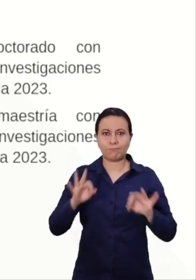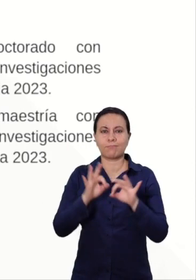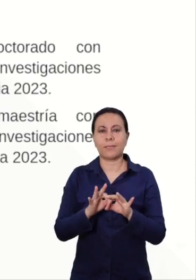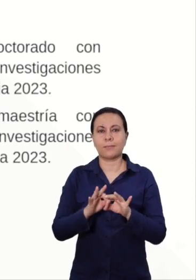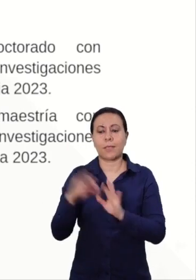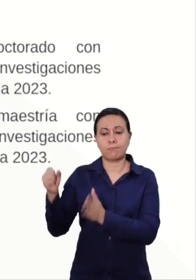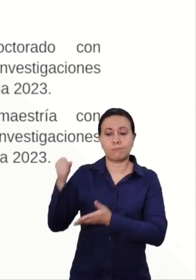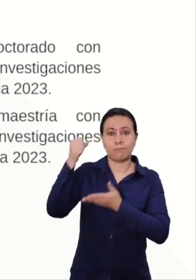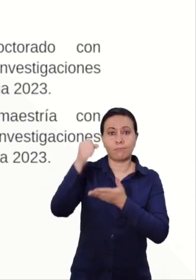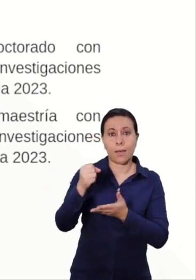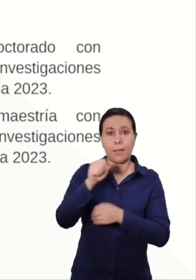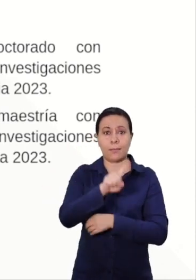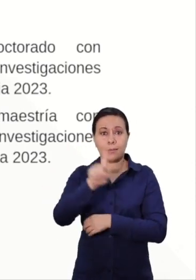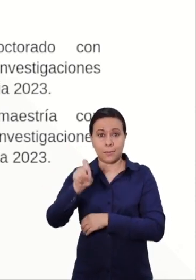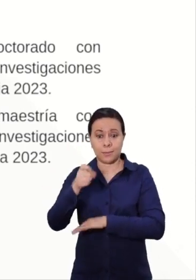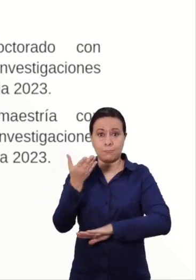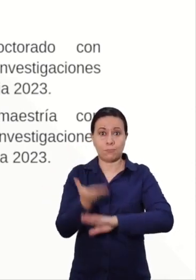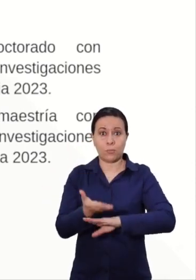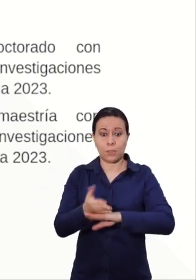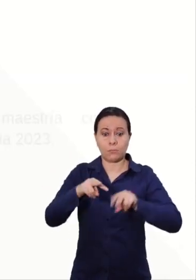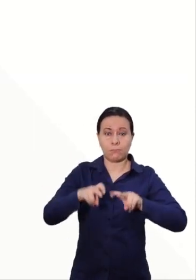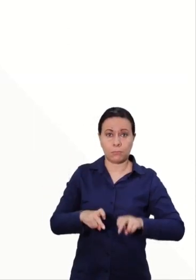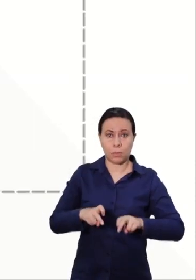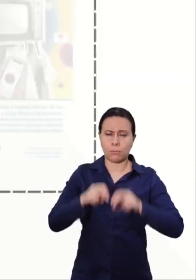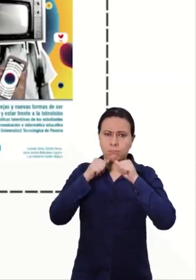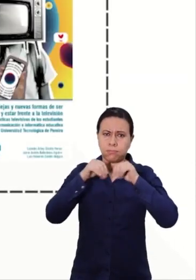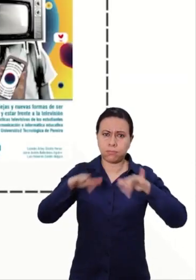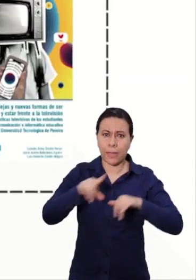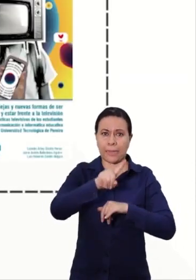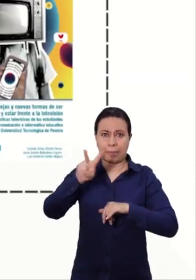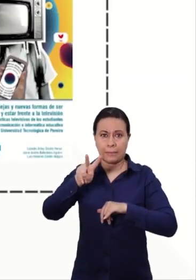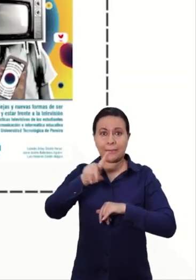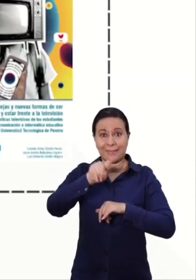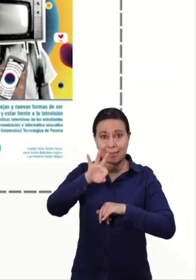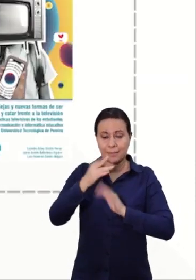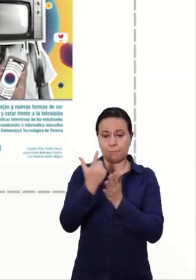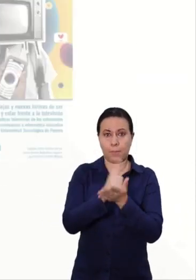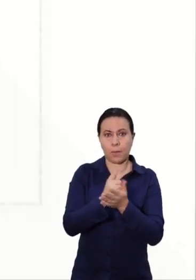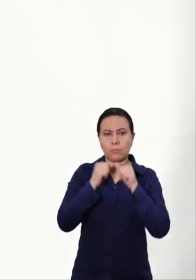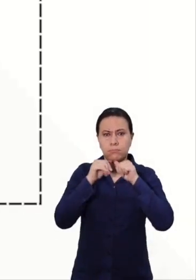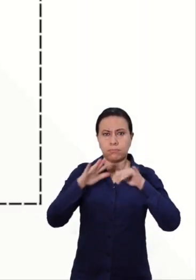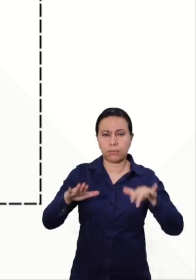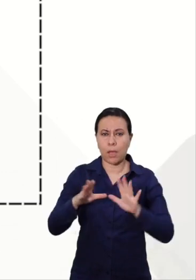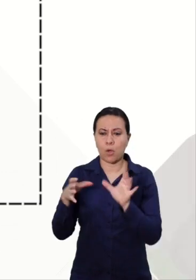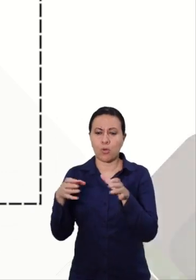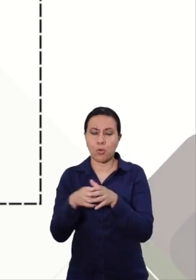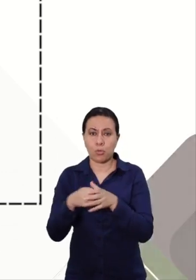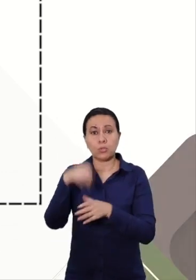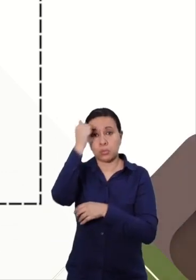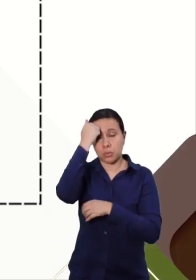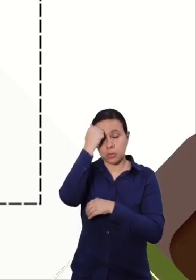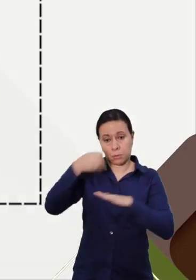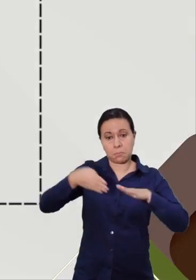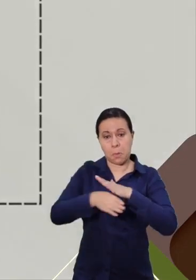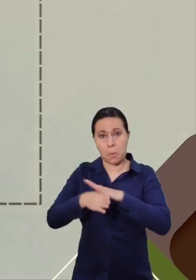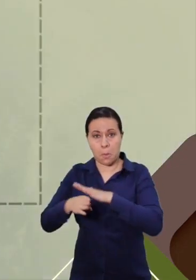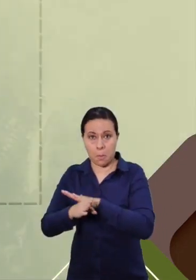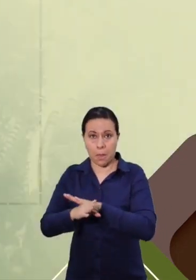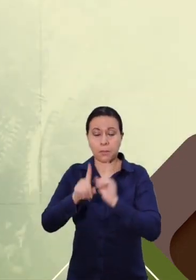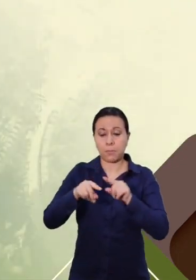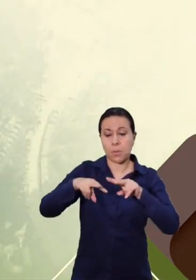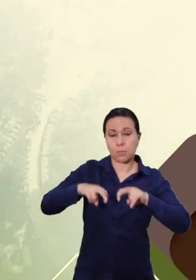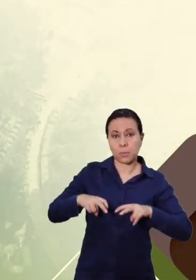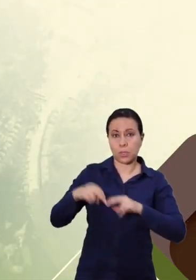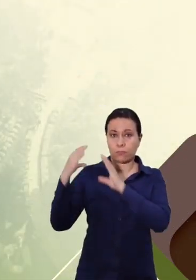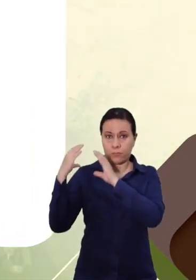donde fueron financiadas 16 propuestas y fueron publicados 13 libros en acceso abierto por docentes y grupos de investigación de la